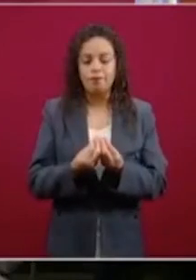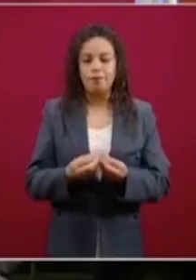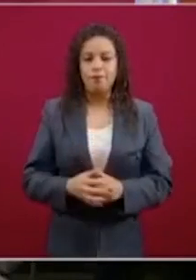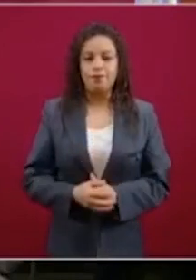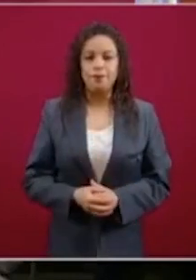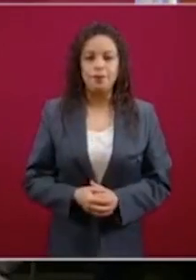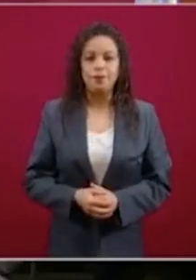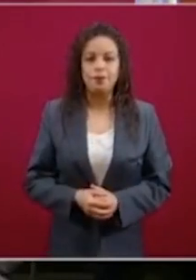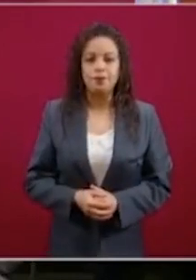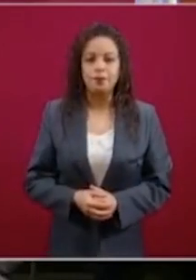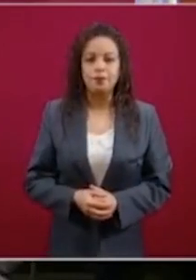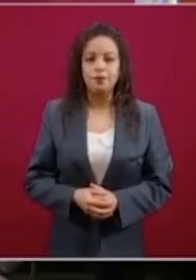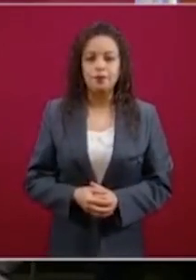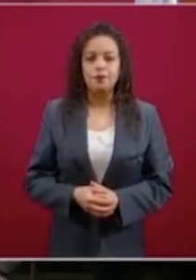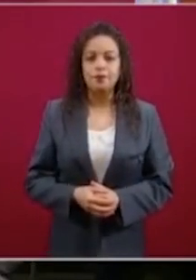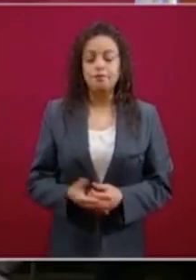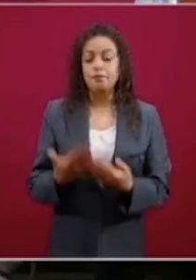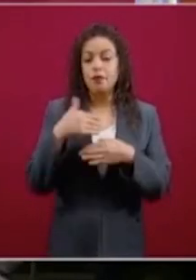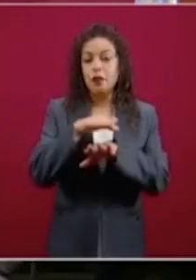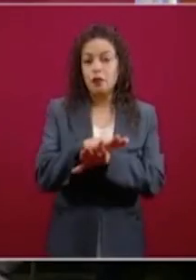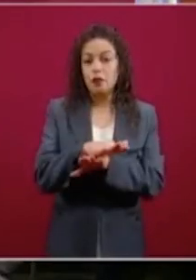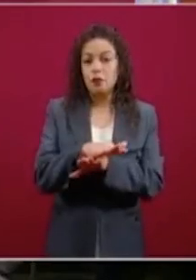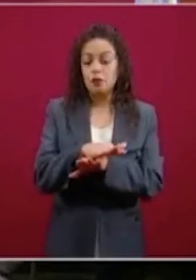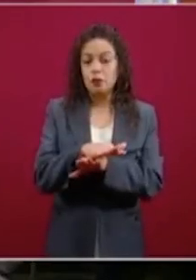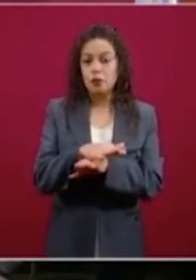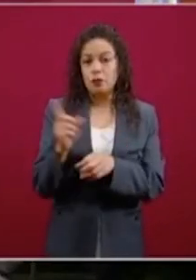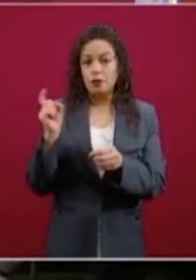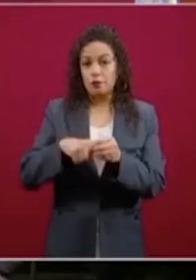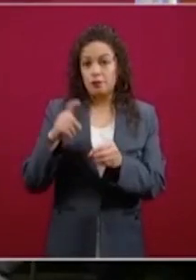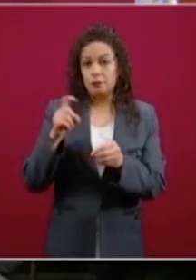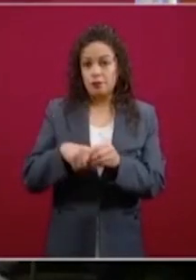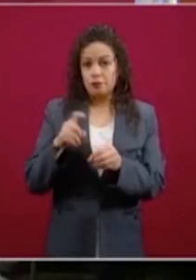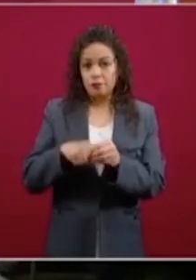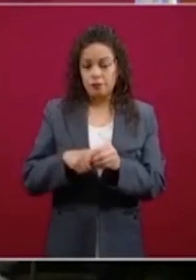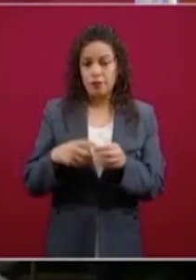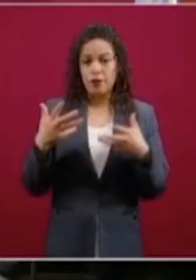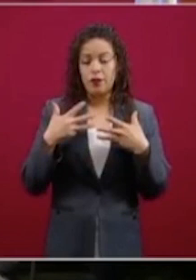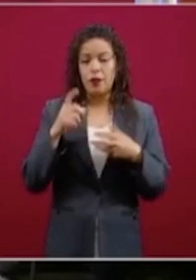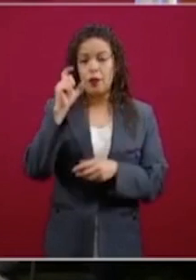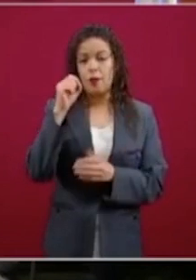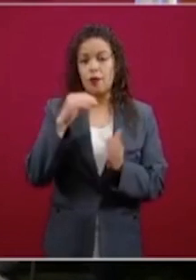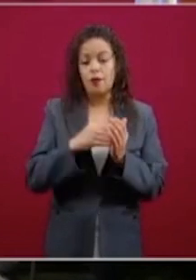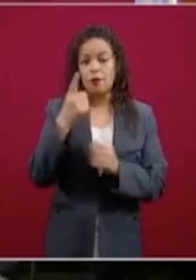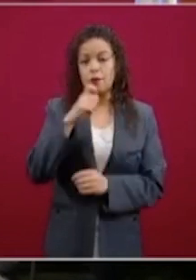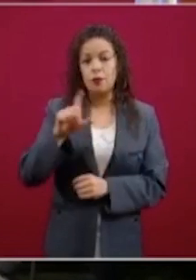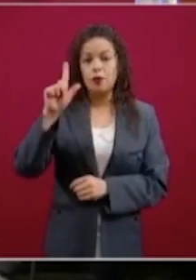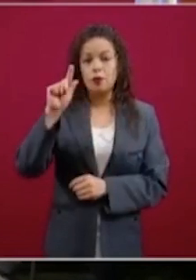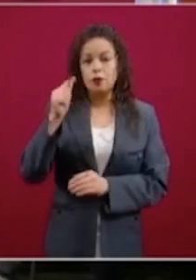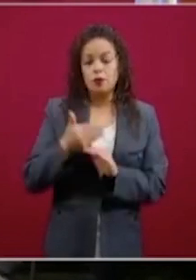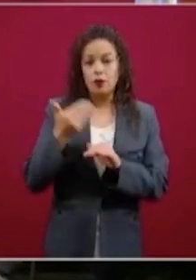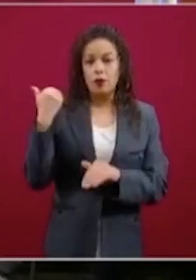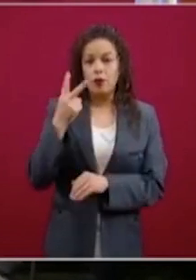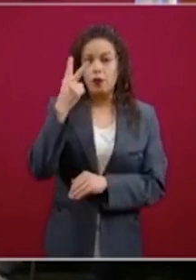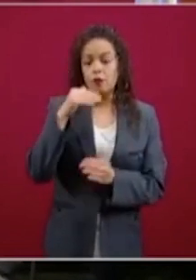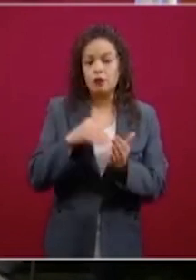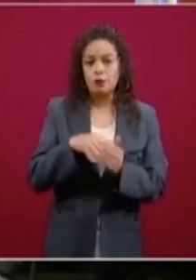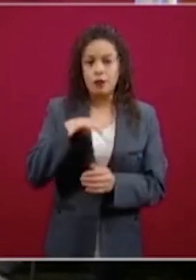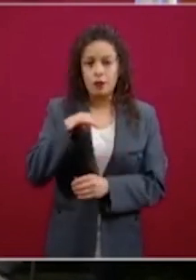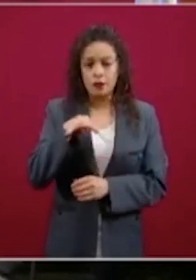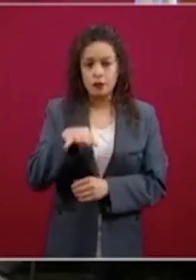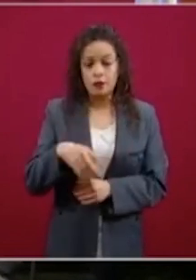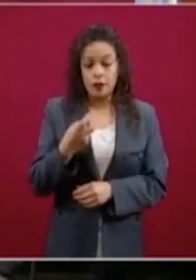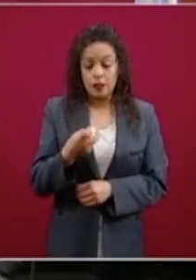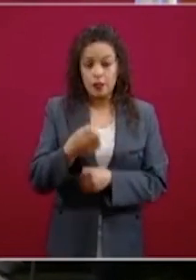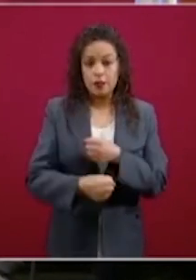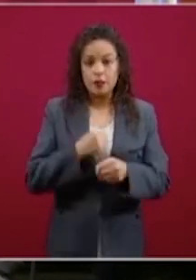En cuanto al reclutamiento, pues en el 2019 se cumplió la meta de 21.170, para este año tenemos una meta similar,